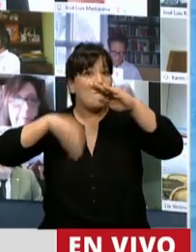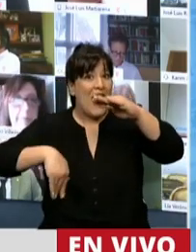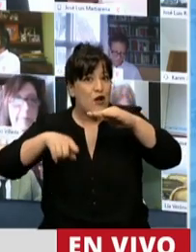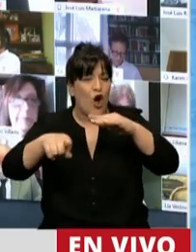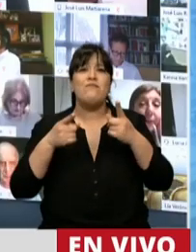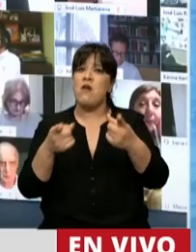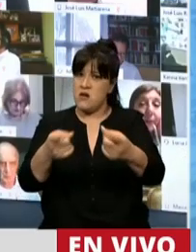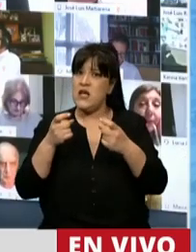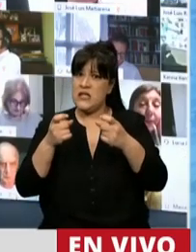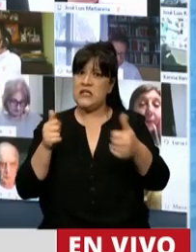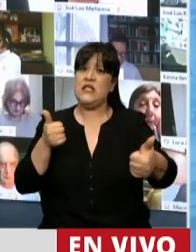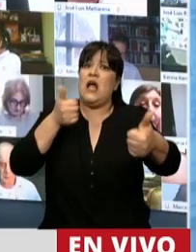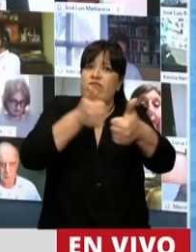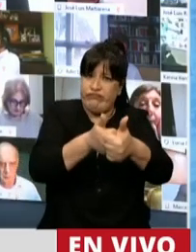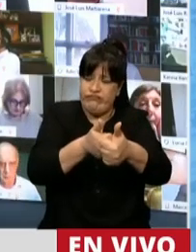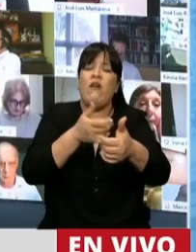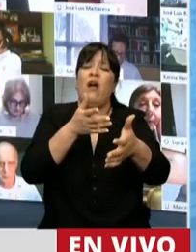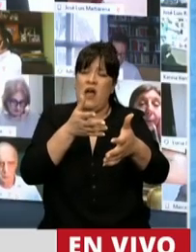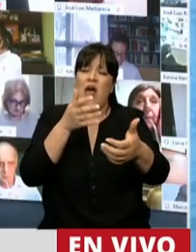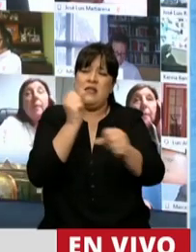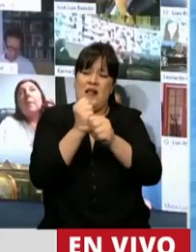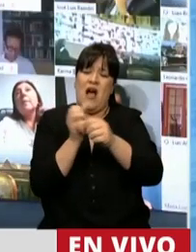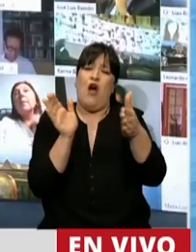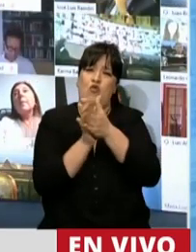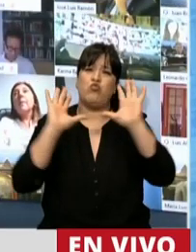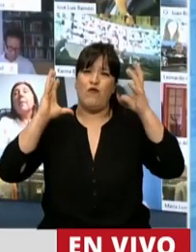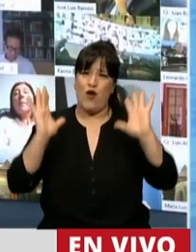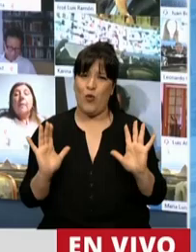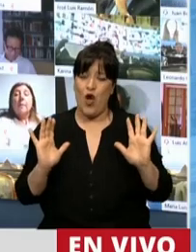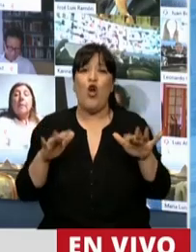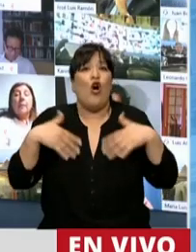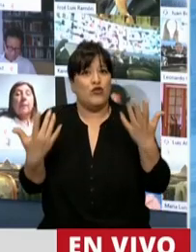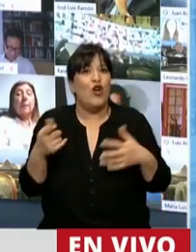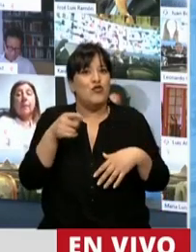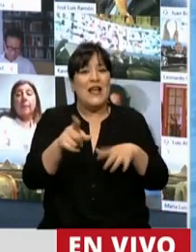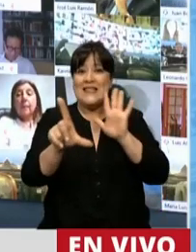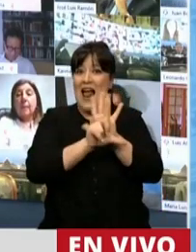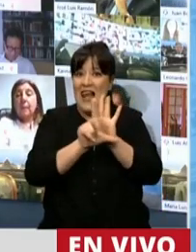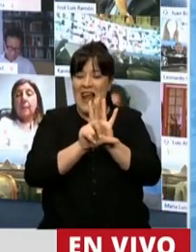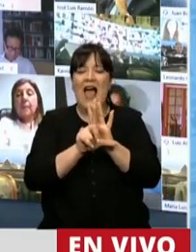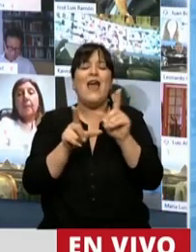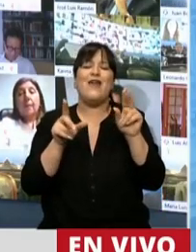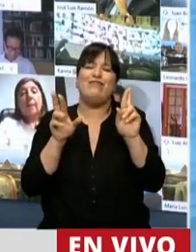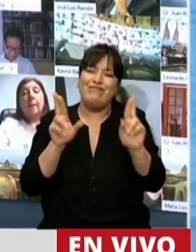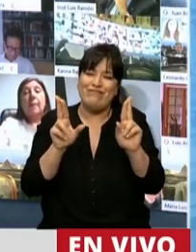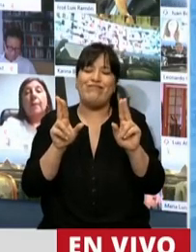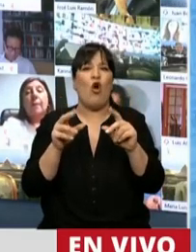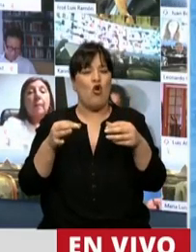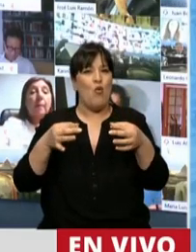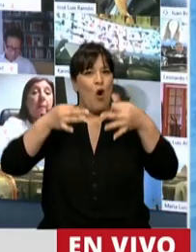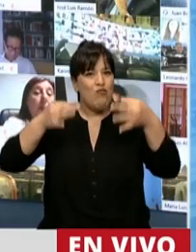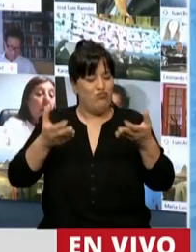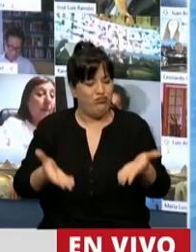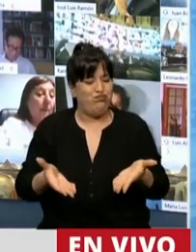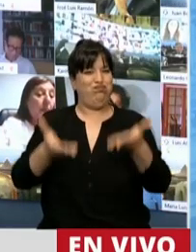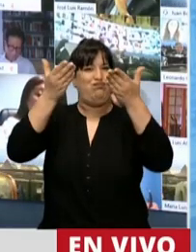Ustedes saben que hay un dato que marca que más o menos de un 13 a un 15% de niños y niñas